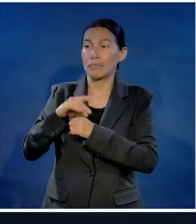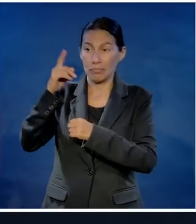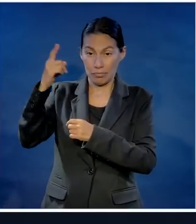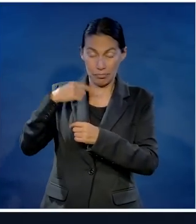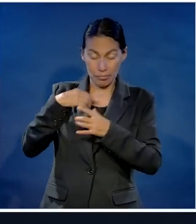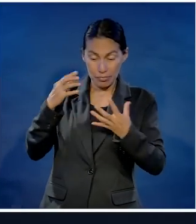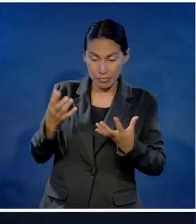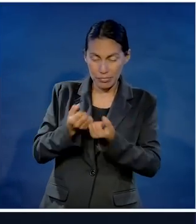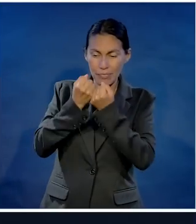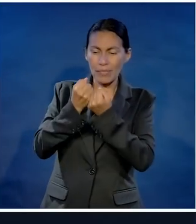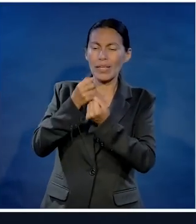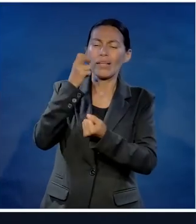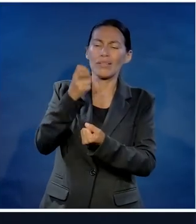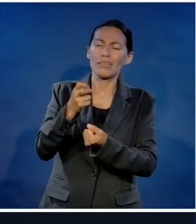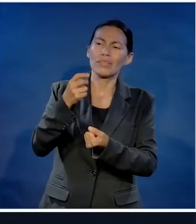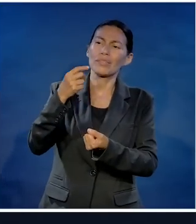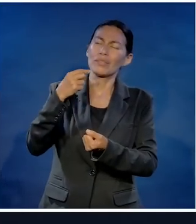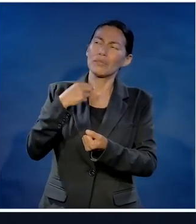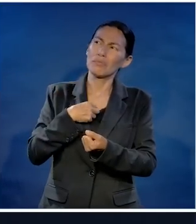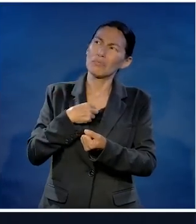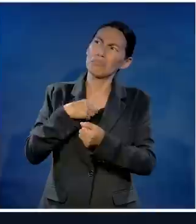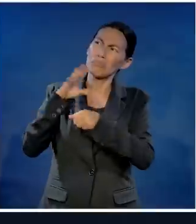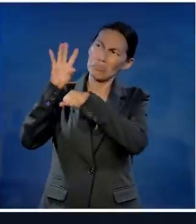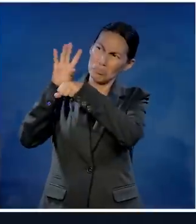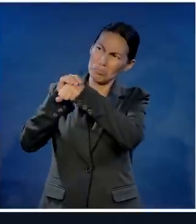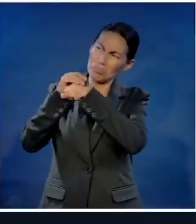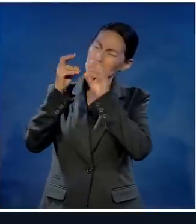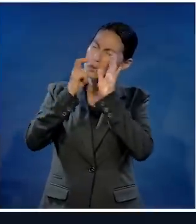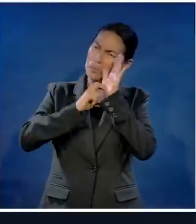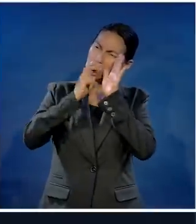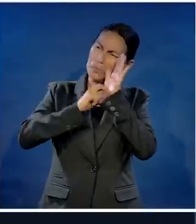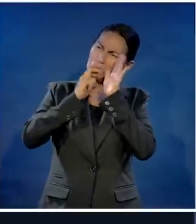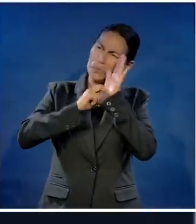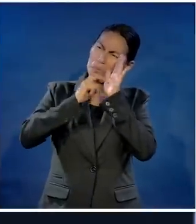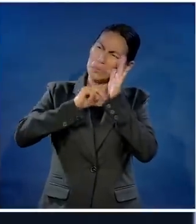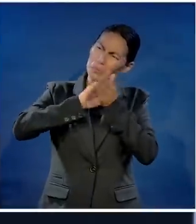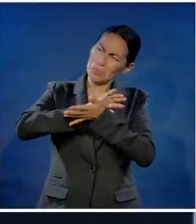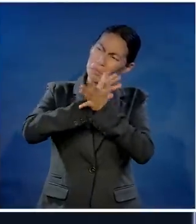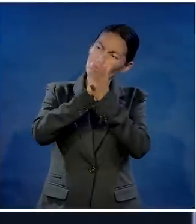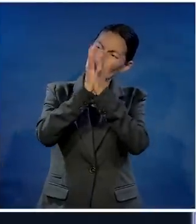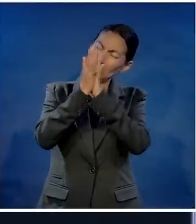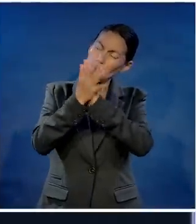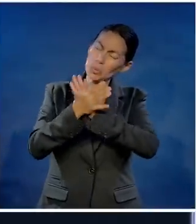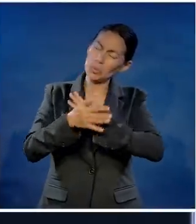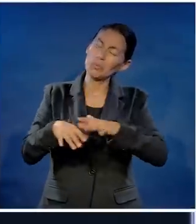que soy salvo en Jesucristo. Y por gratitud transformar mi vida para bien.